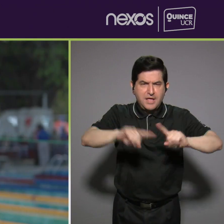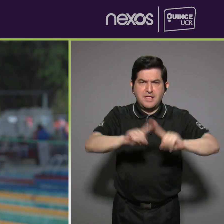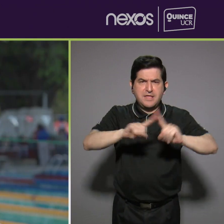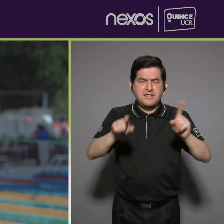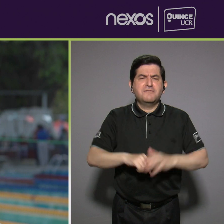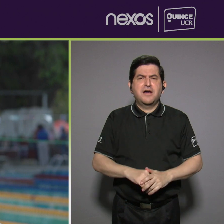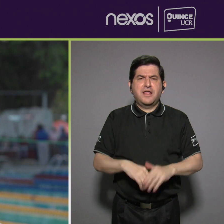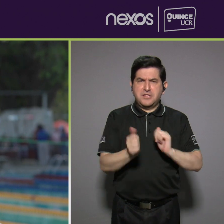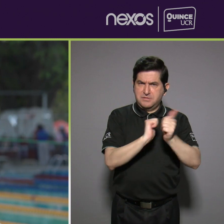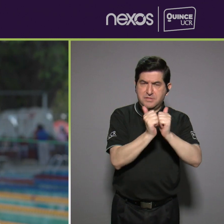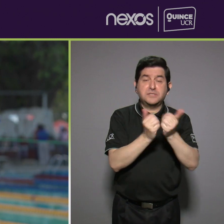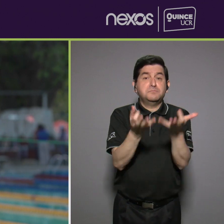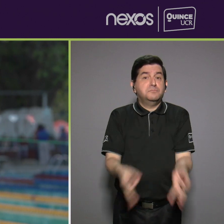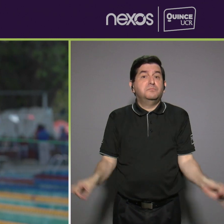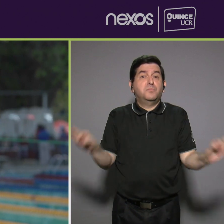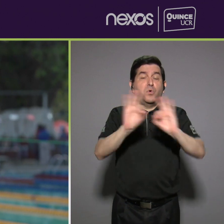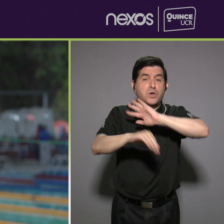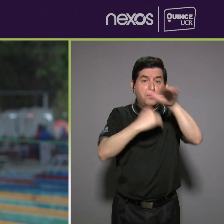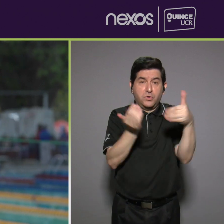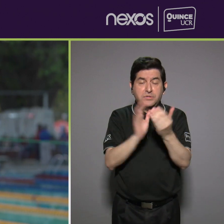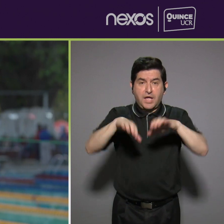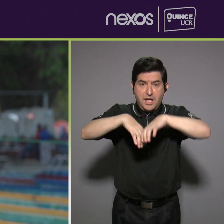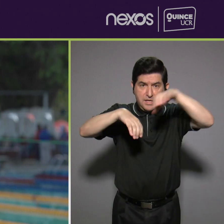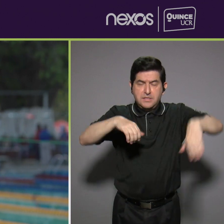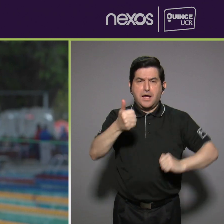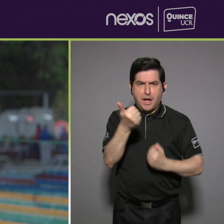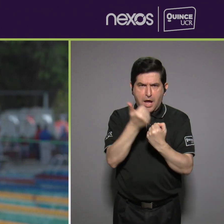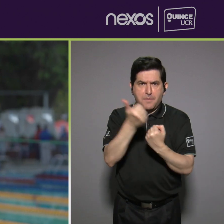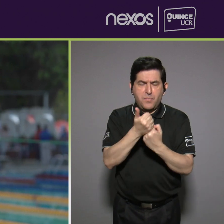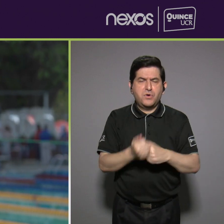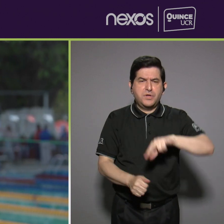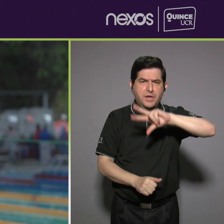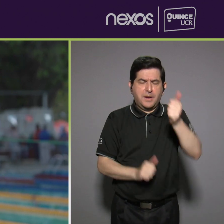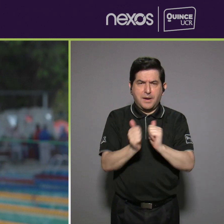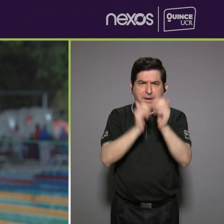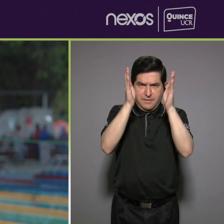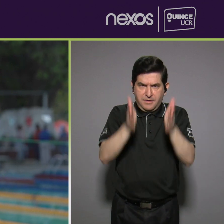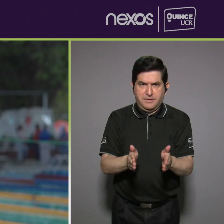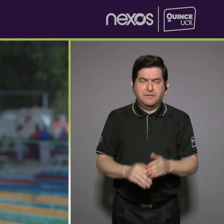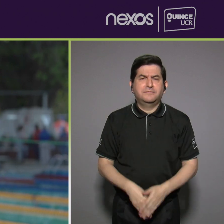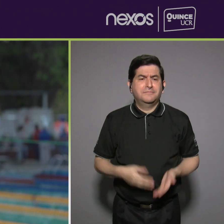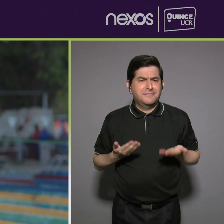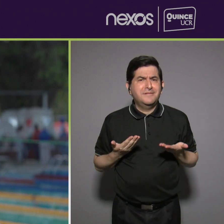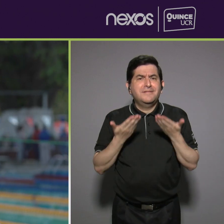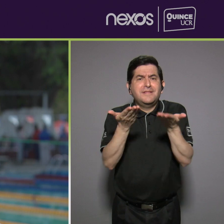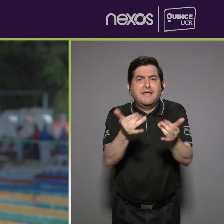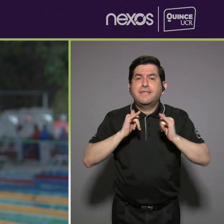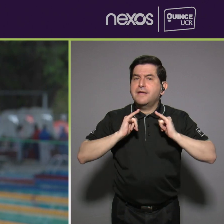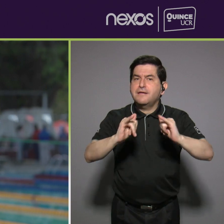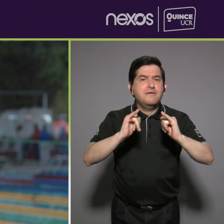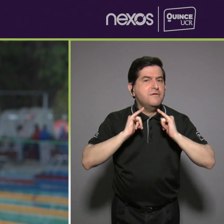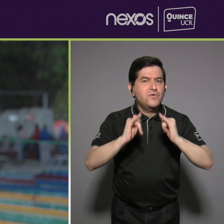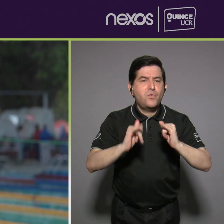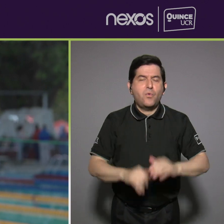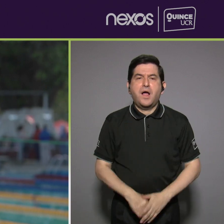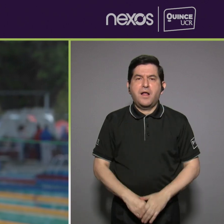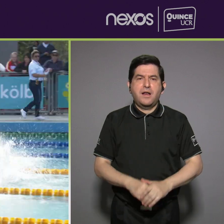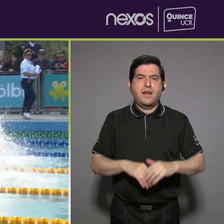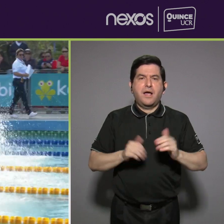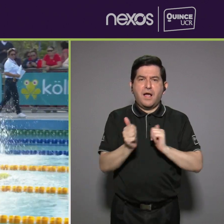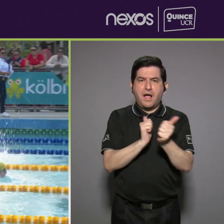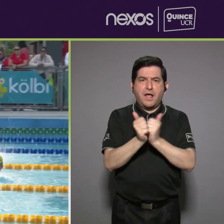disciplinas. Entonces yo creo que es importante que todos los cantones apoyen realmente a los paracletas y les den lo mismo que a los comisionales.